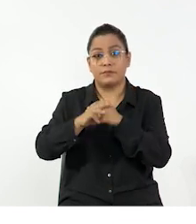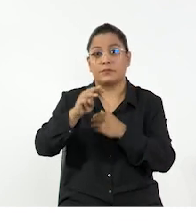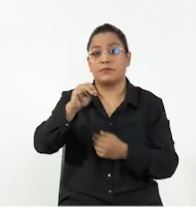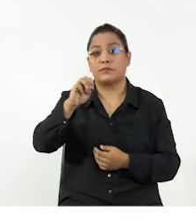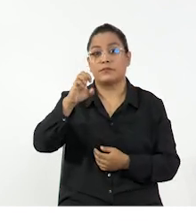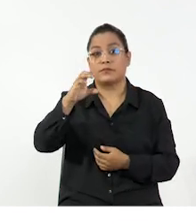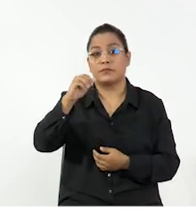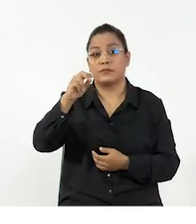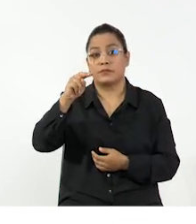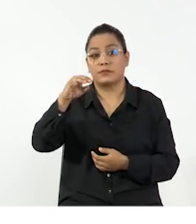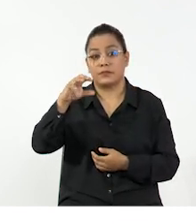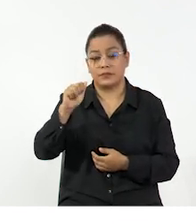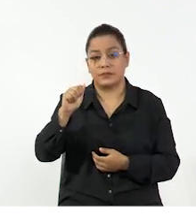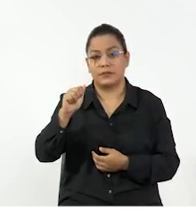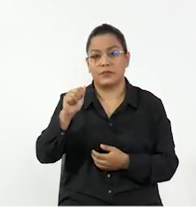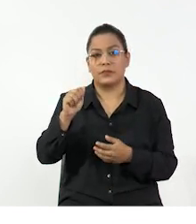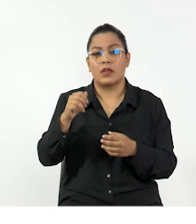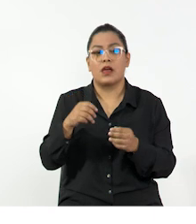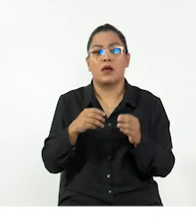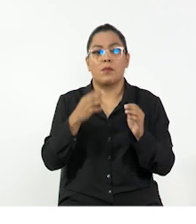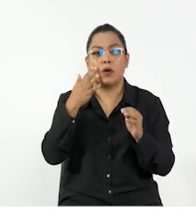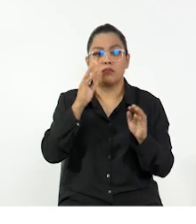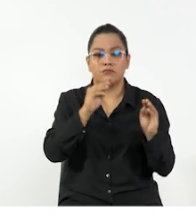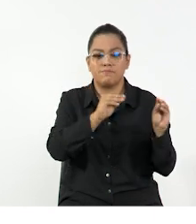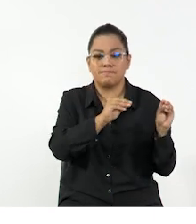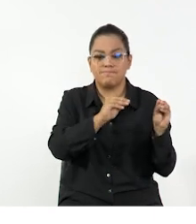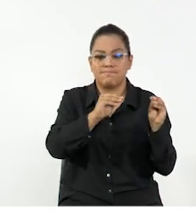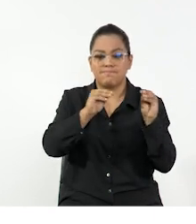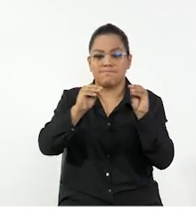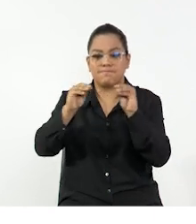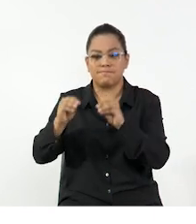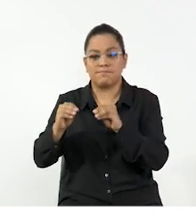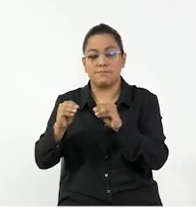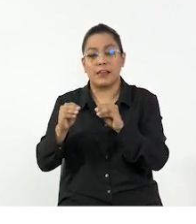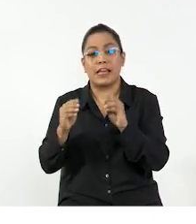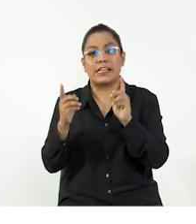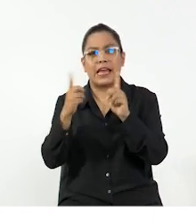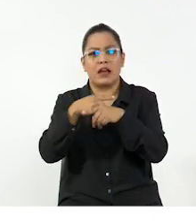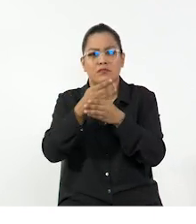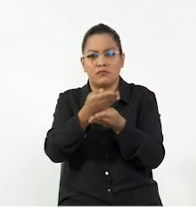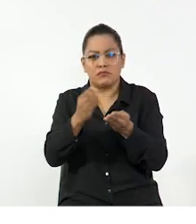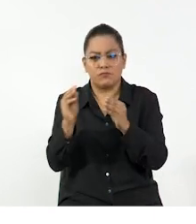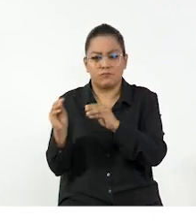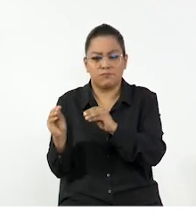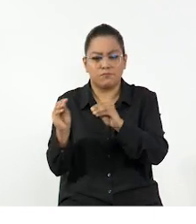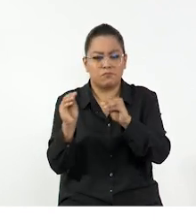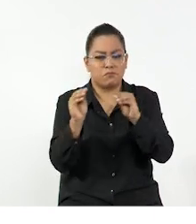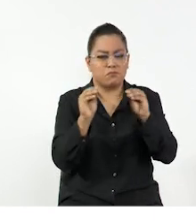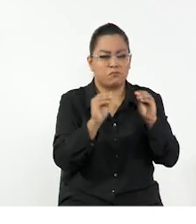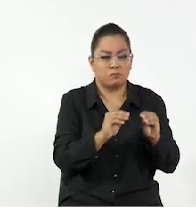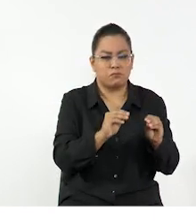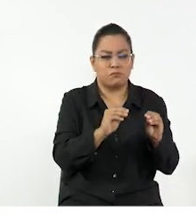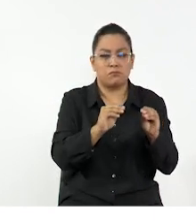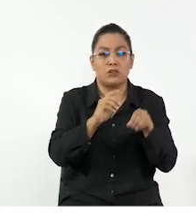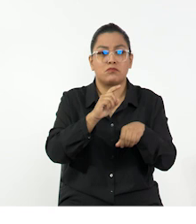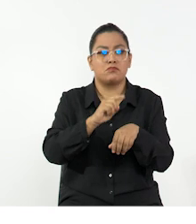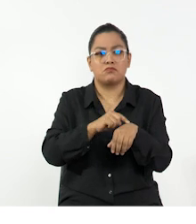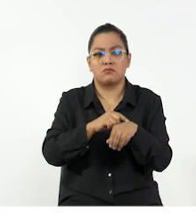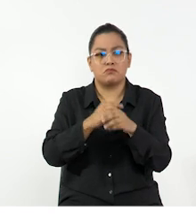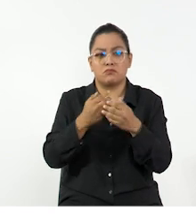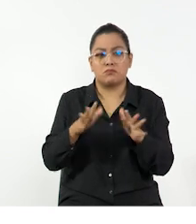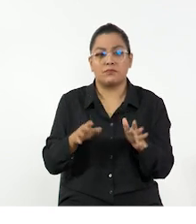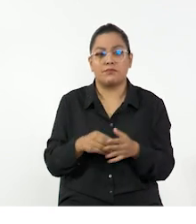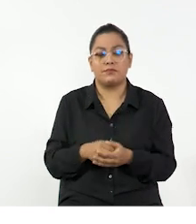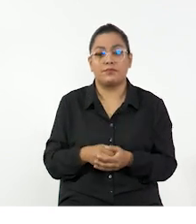subrama de la mecánica como lo es la cinemática. El desplazamiento puede definirse como el cambio de posición de un cuerpo entre dos